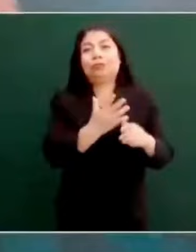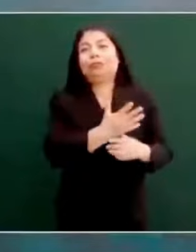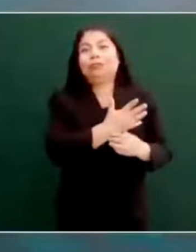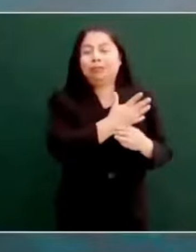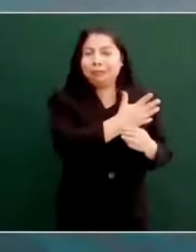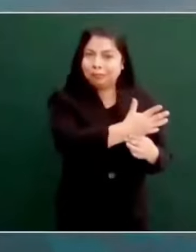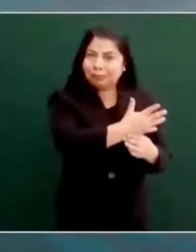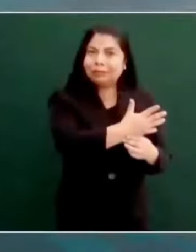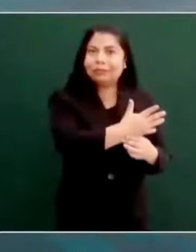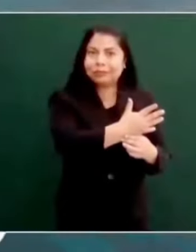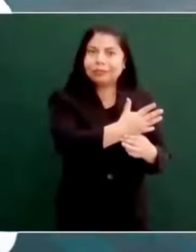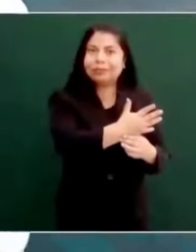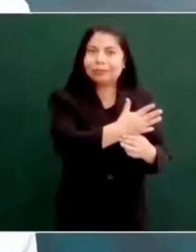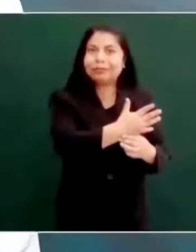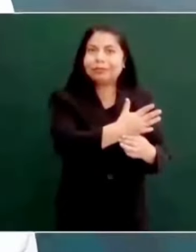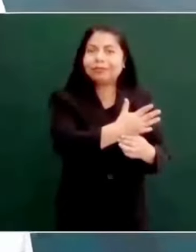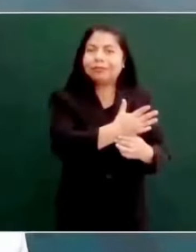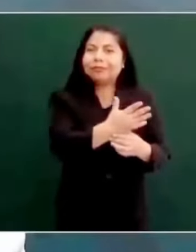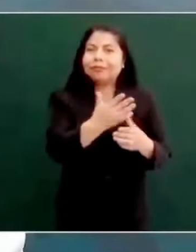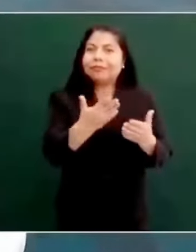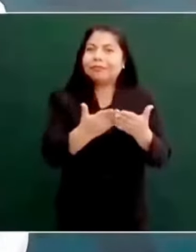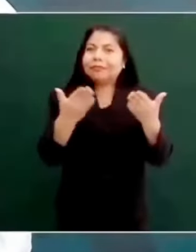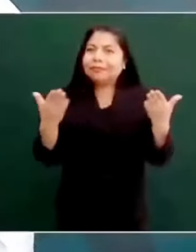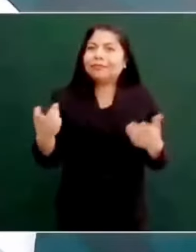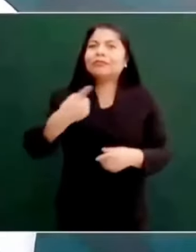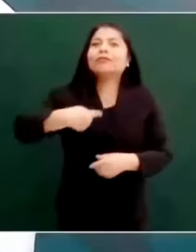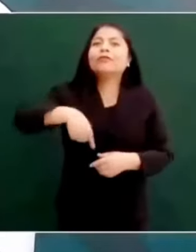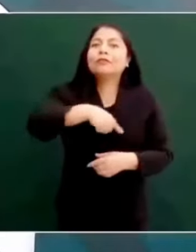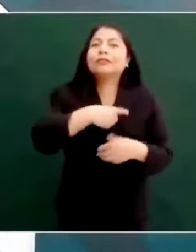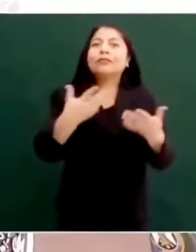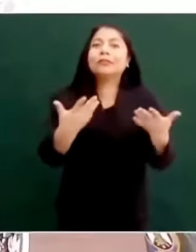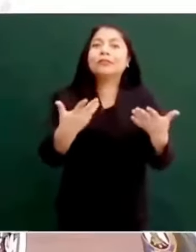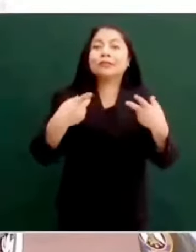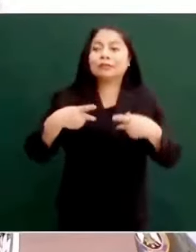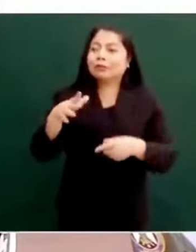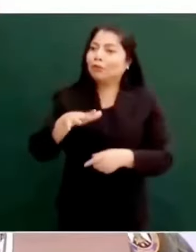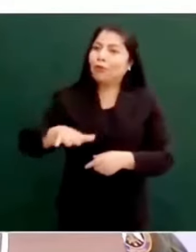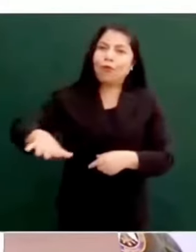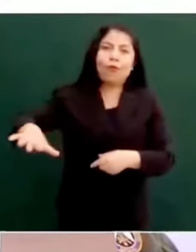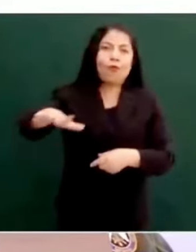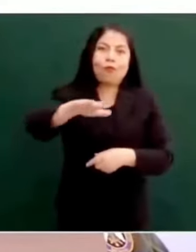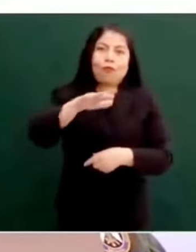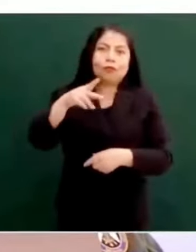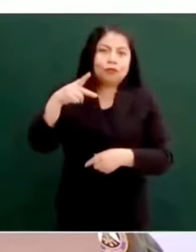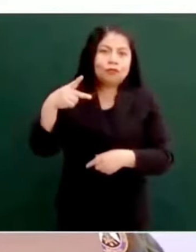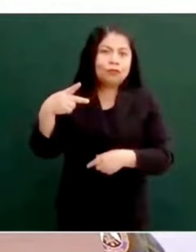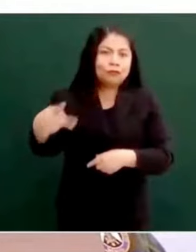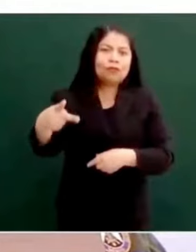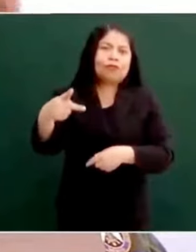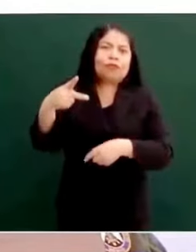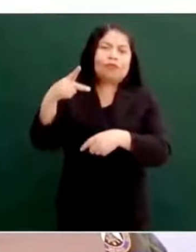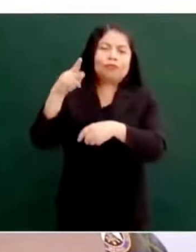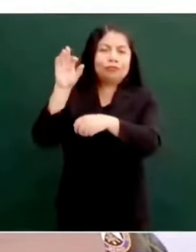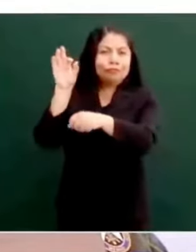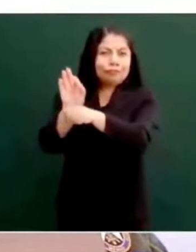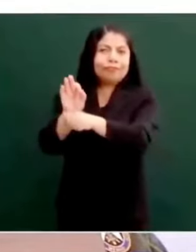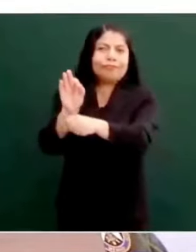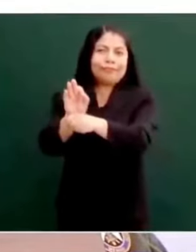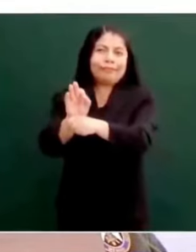nosotros estamos aquí para defender los intereses del pueblo, y vamos a